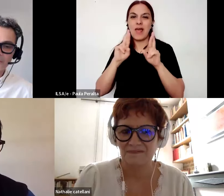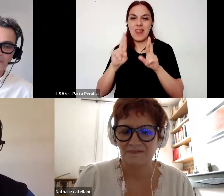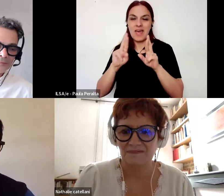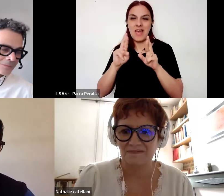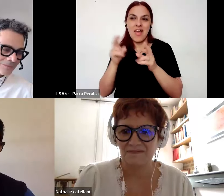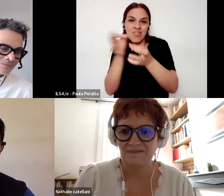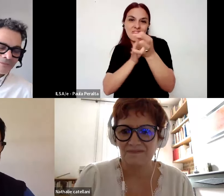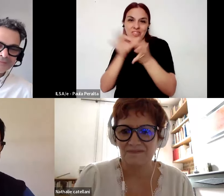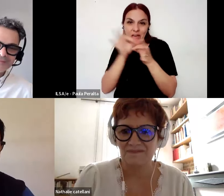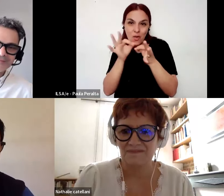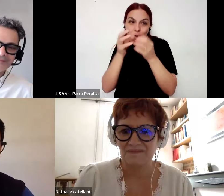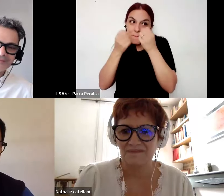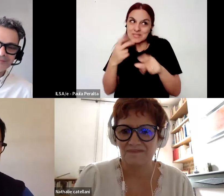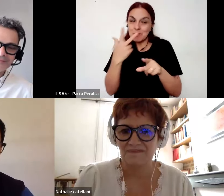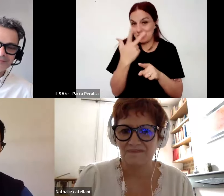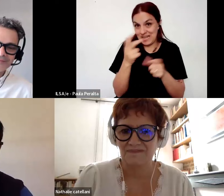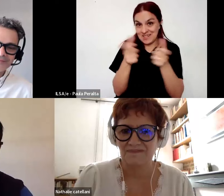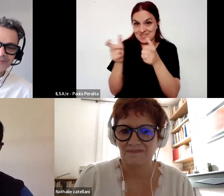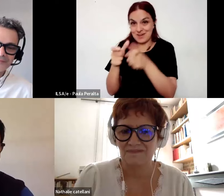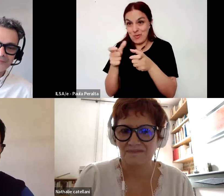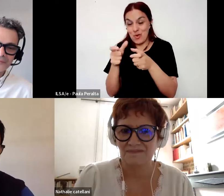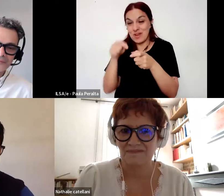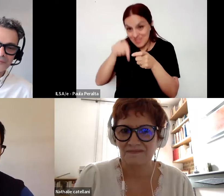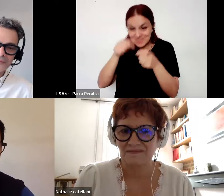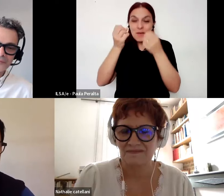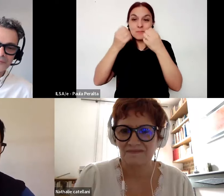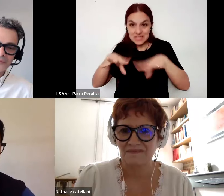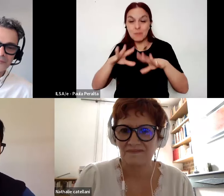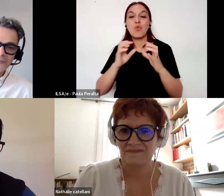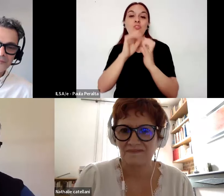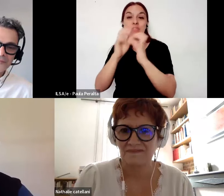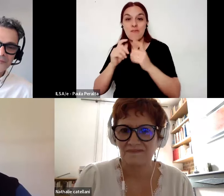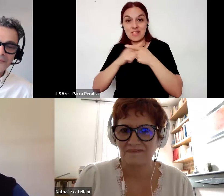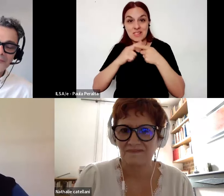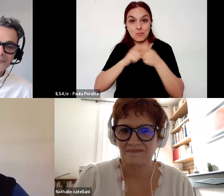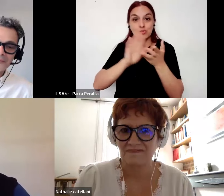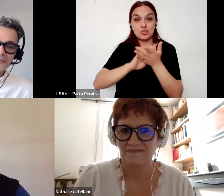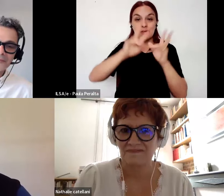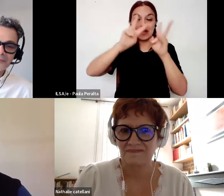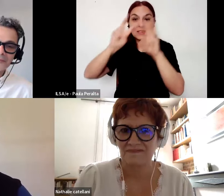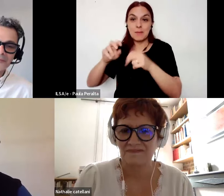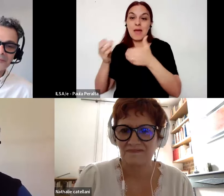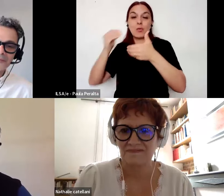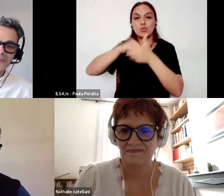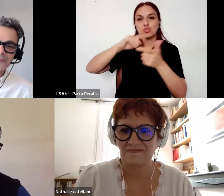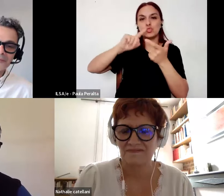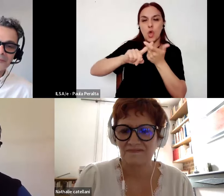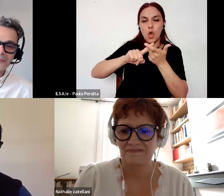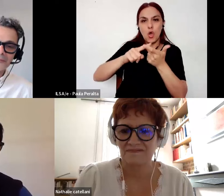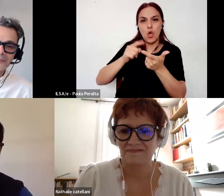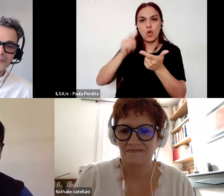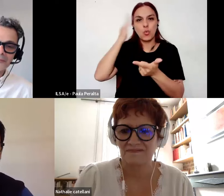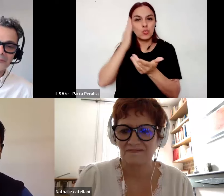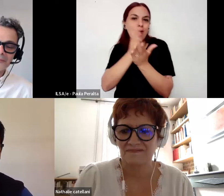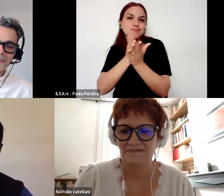diálogo iniciado en estas tres jornadas donde debatimos cuestiones vinculadas a la inclusión a la interculturalidad